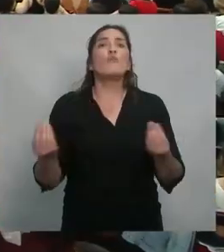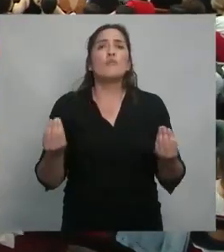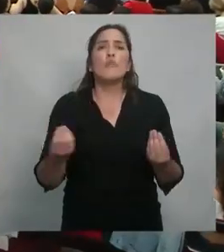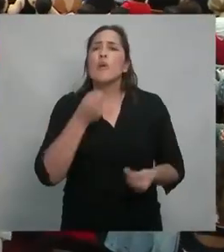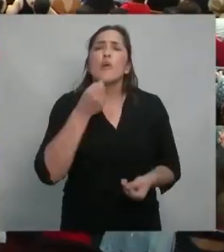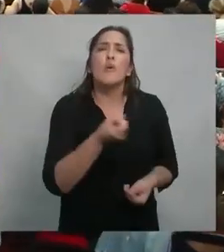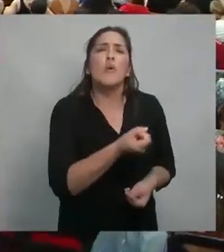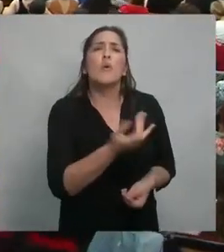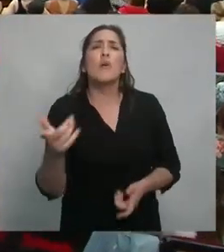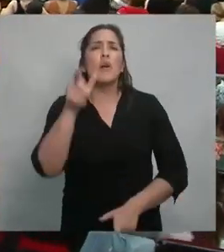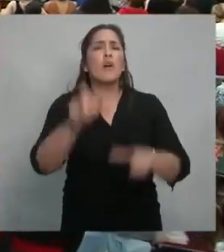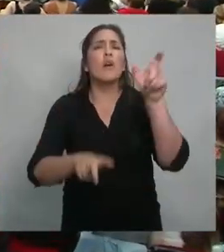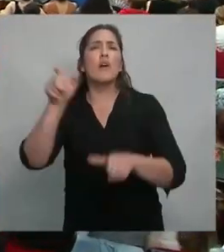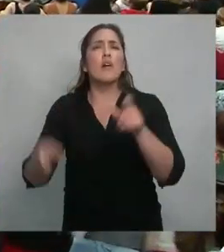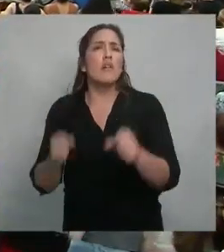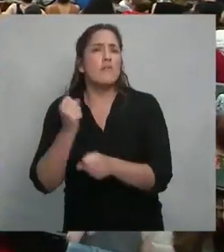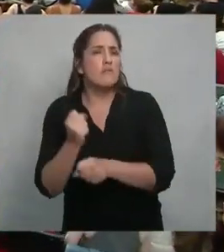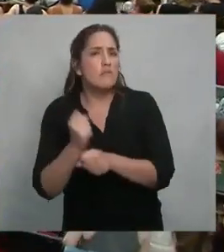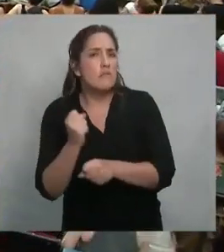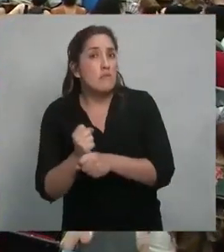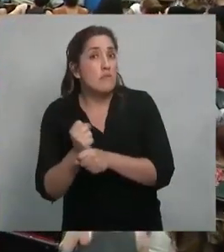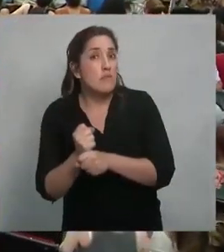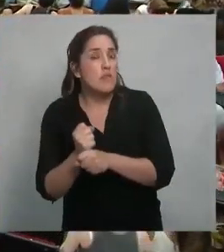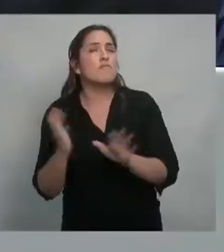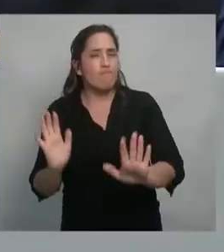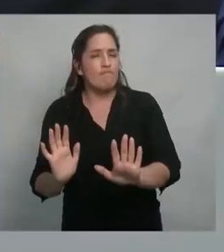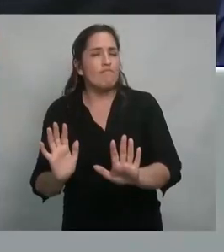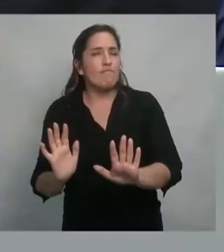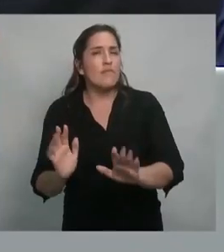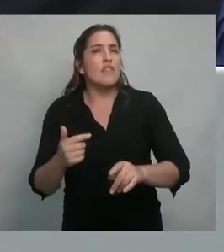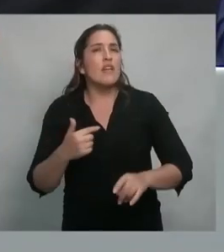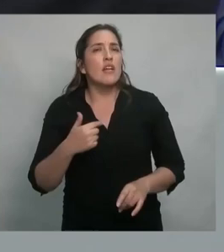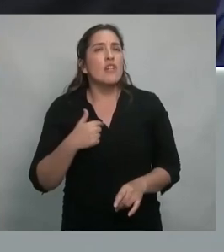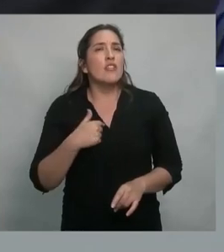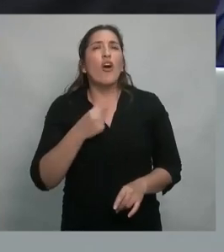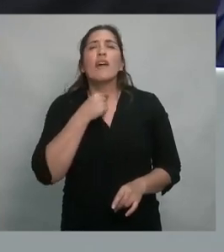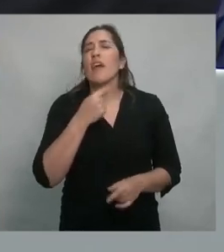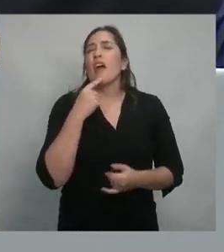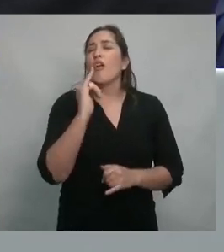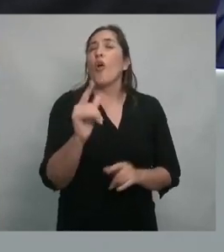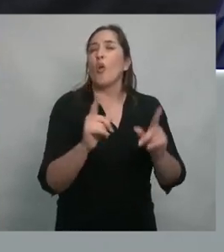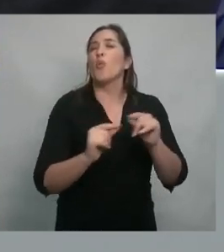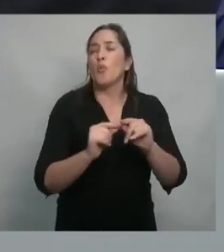¿cuántos trabajadores, cuántos, yo quiero largarles un número,